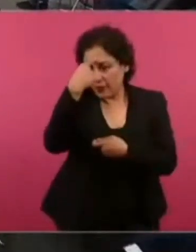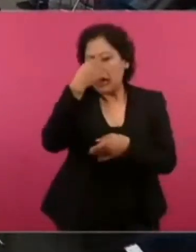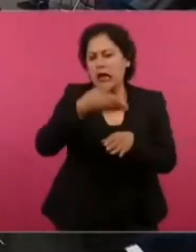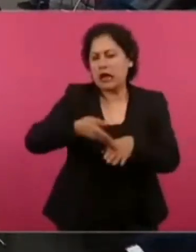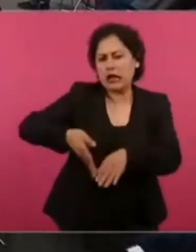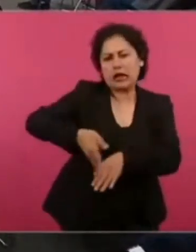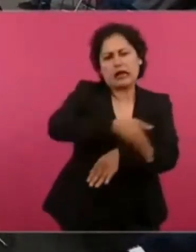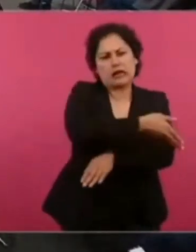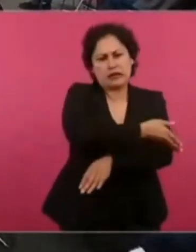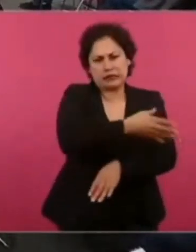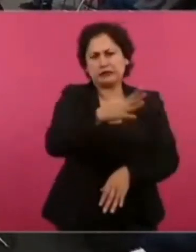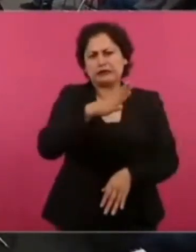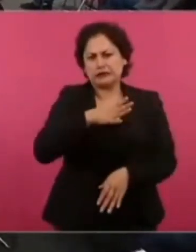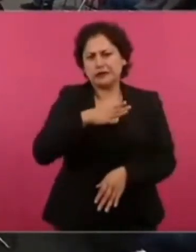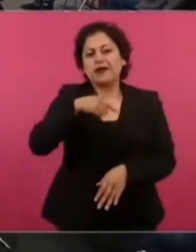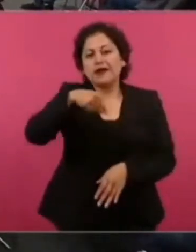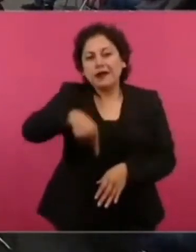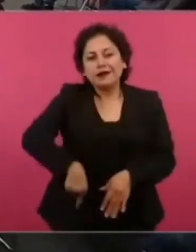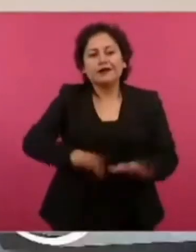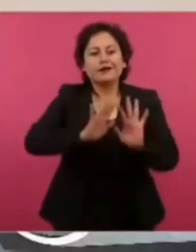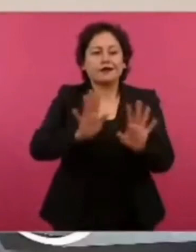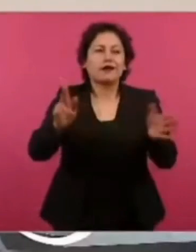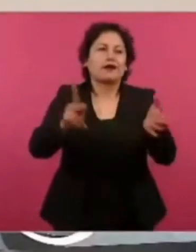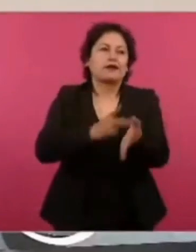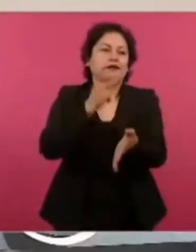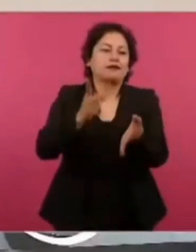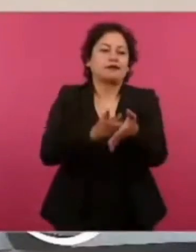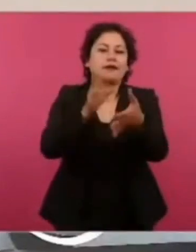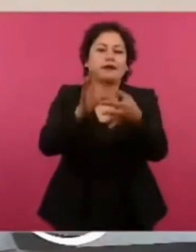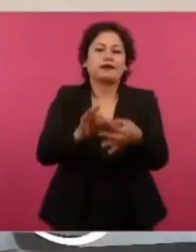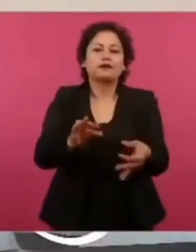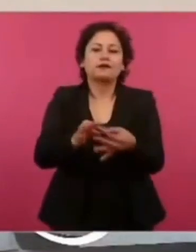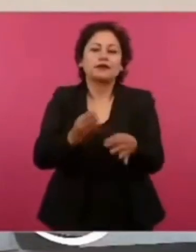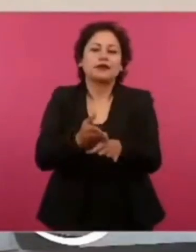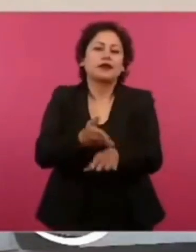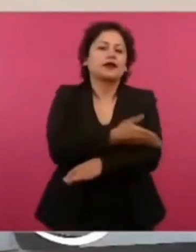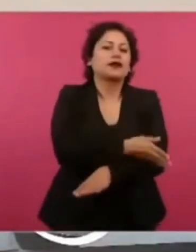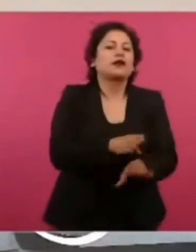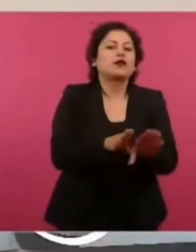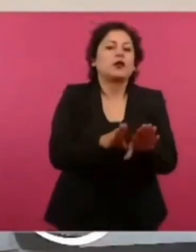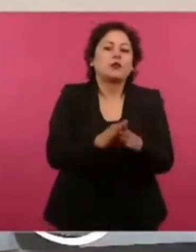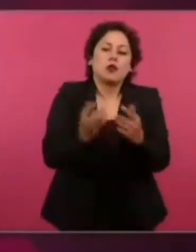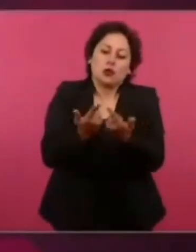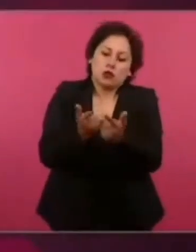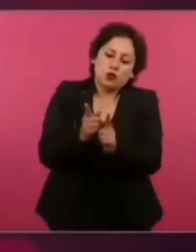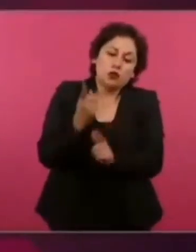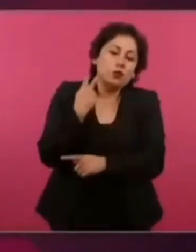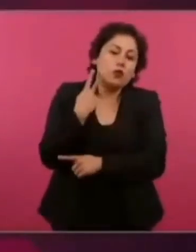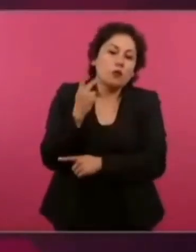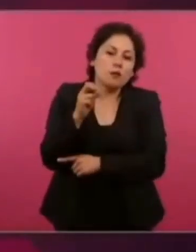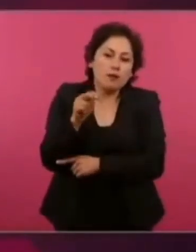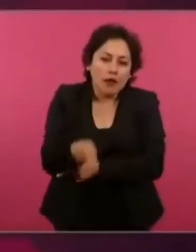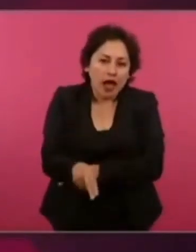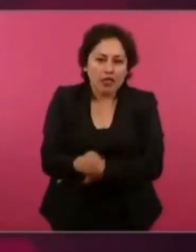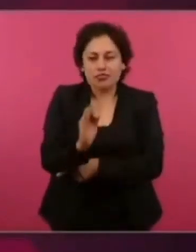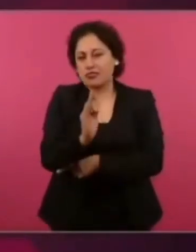Hemos hablado aquí de cómo se opusieron los conservadores, el PAN, cuando